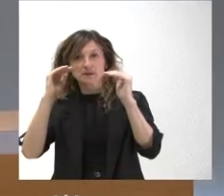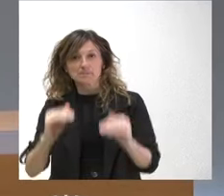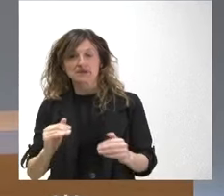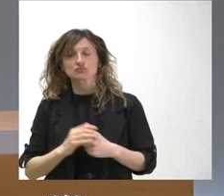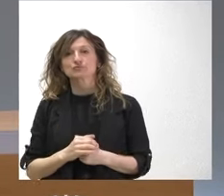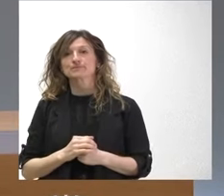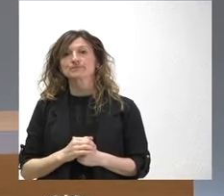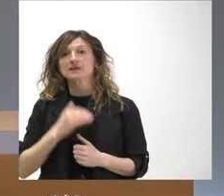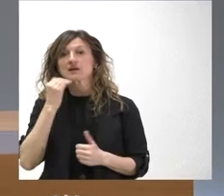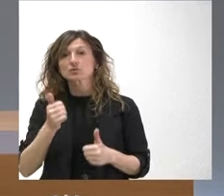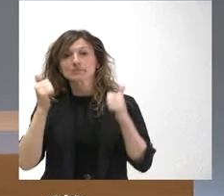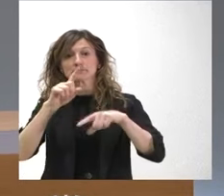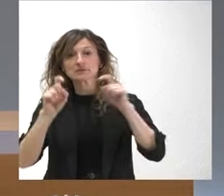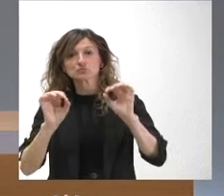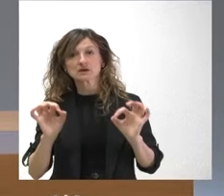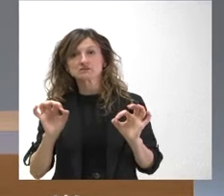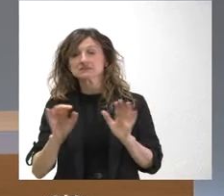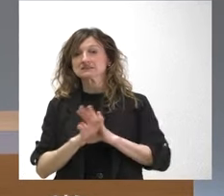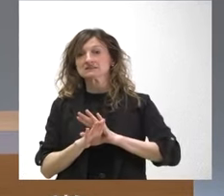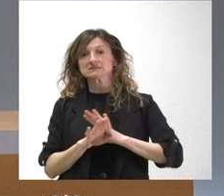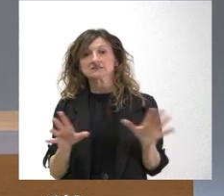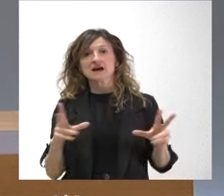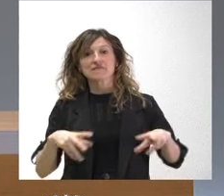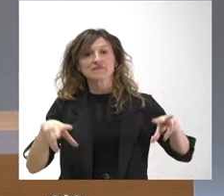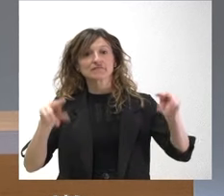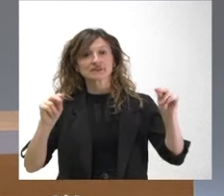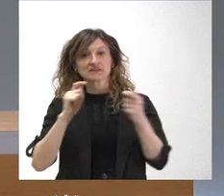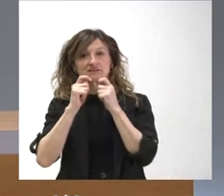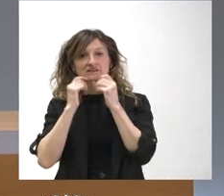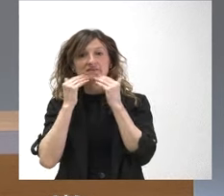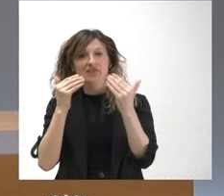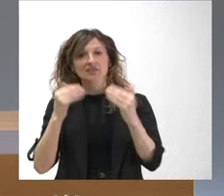¿Alguna pregunta más? Pues aquí terminamos gracias